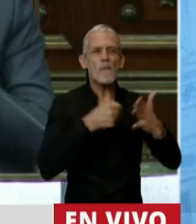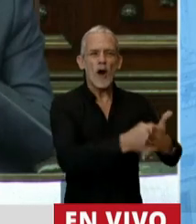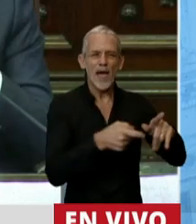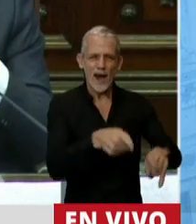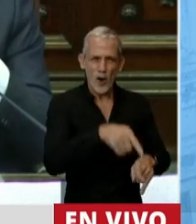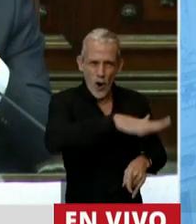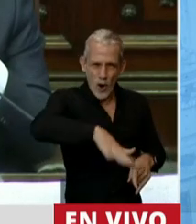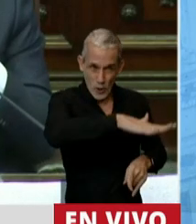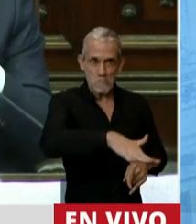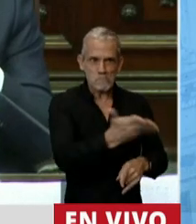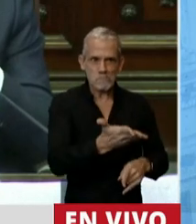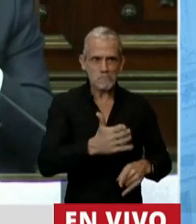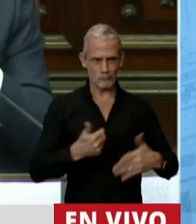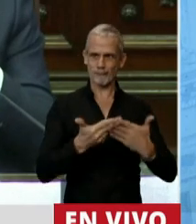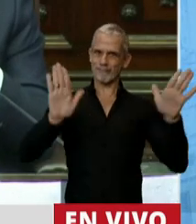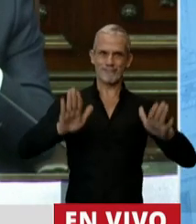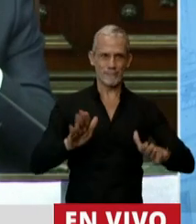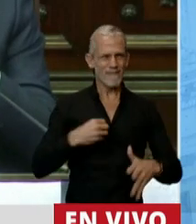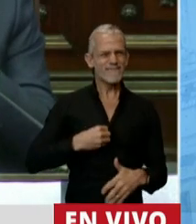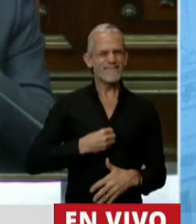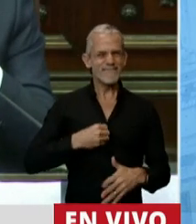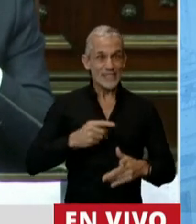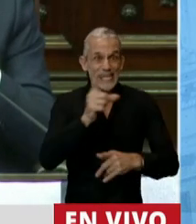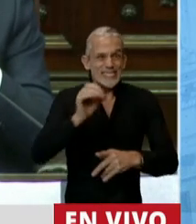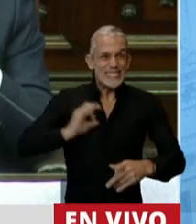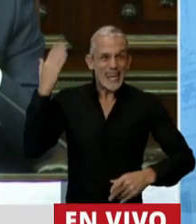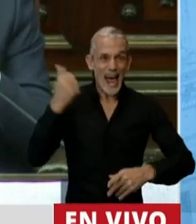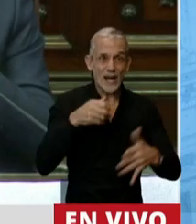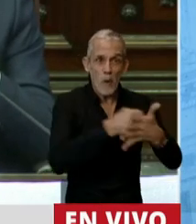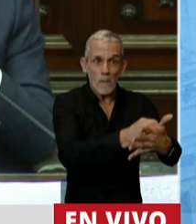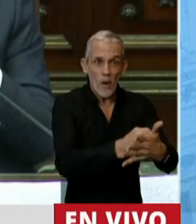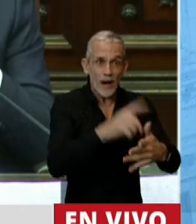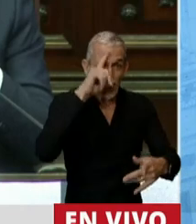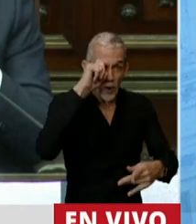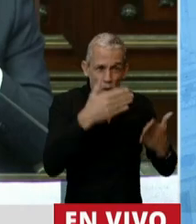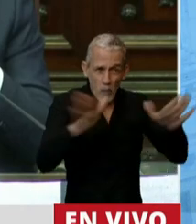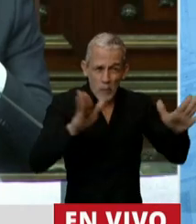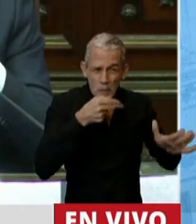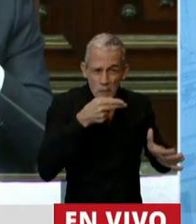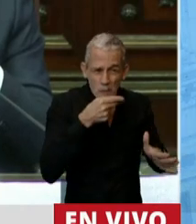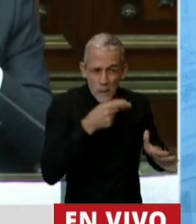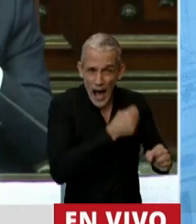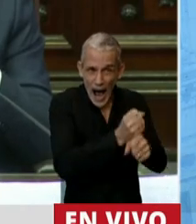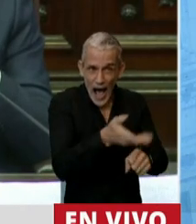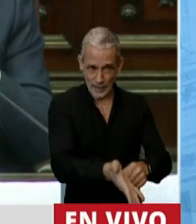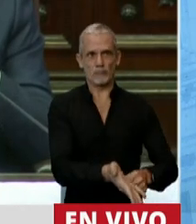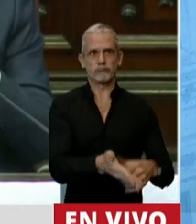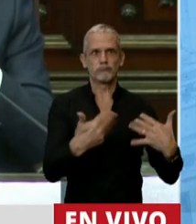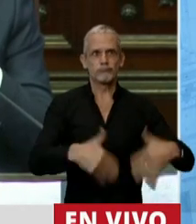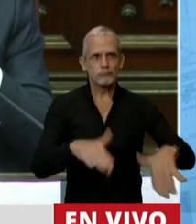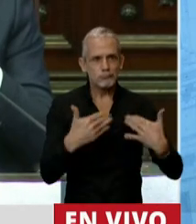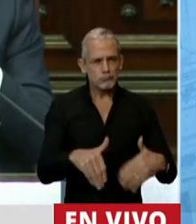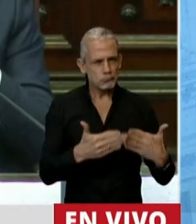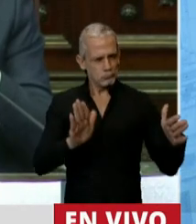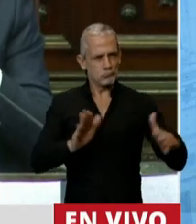inauguración muy sentida. Hacía 100 años que no se inauguraba un hospital en Moreno. Hay un dato que es fundamental.